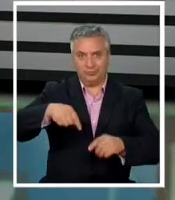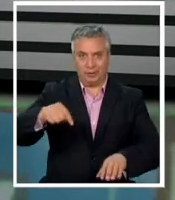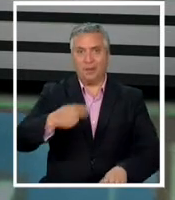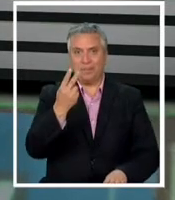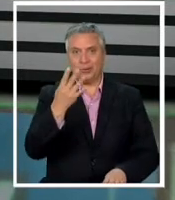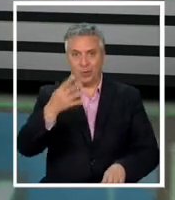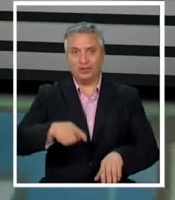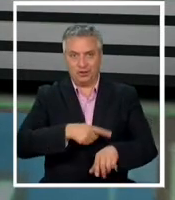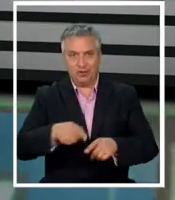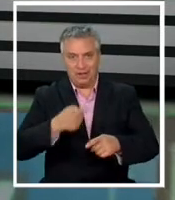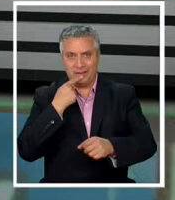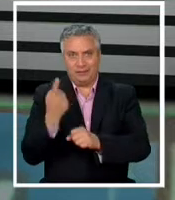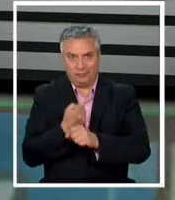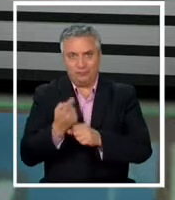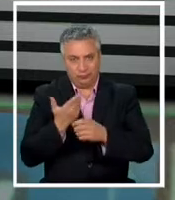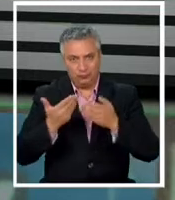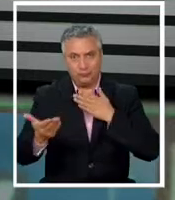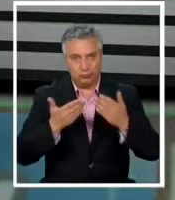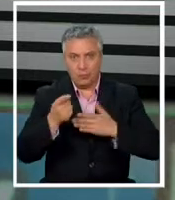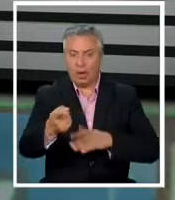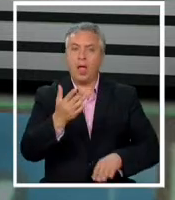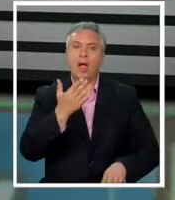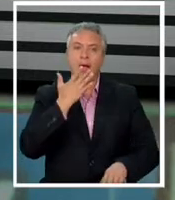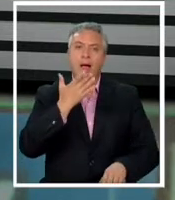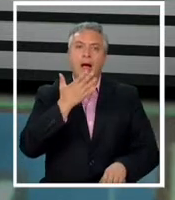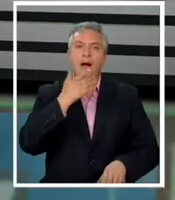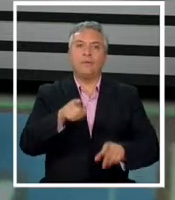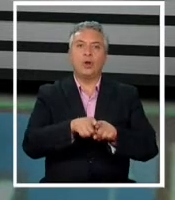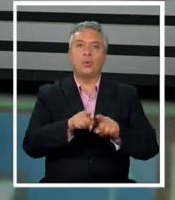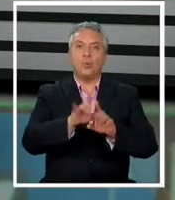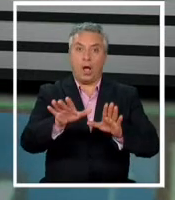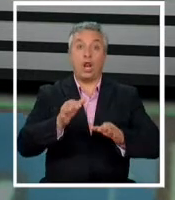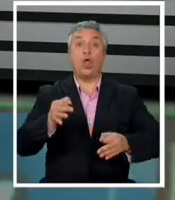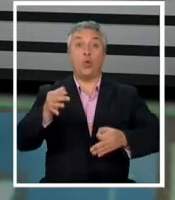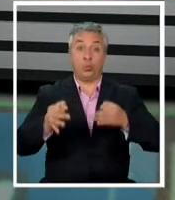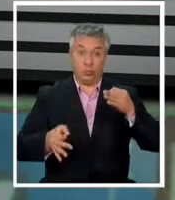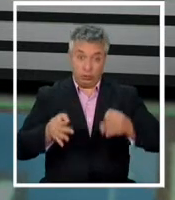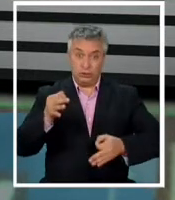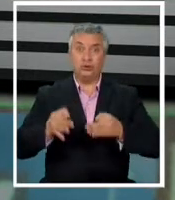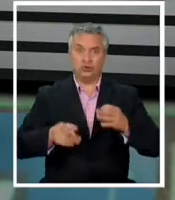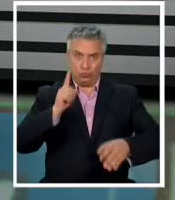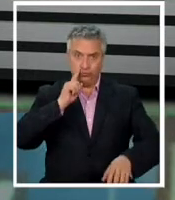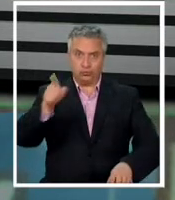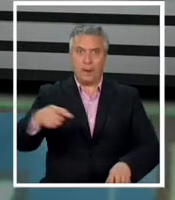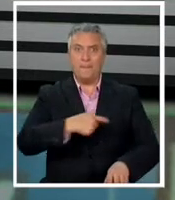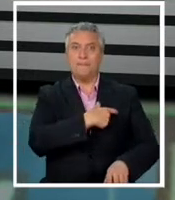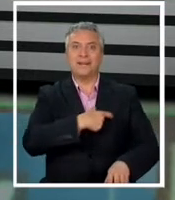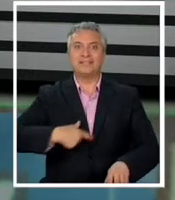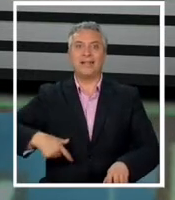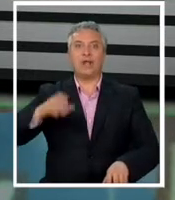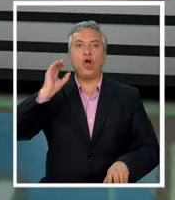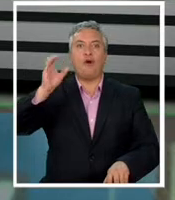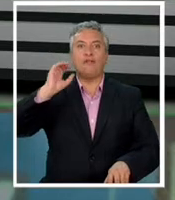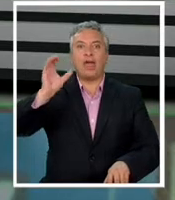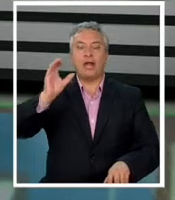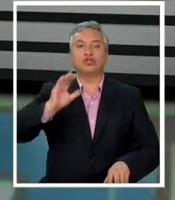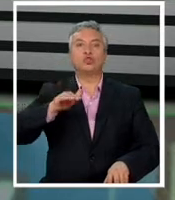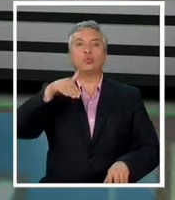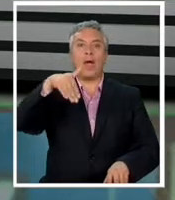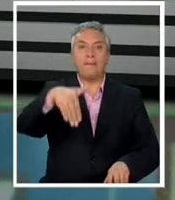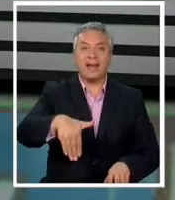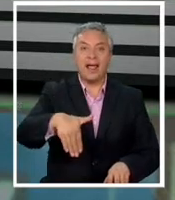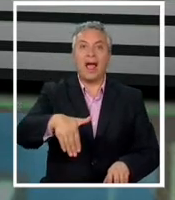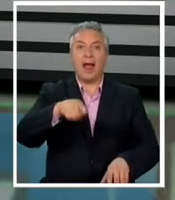horas aquí en Televisión Nacional de Chile donde habló por ejemplo del duro juicio que tiene con el presidente de la Confederación Sudamericana de